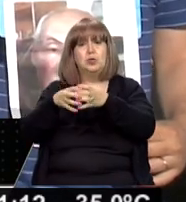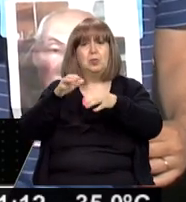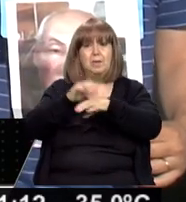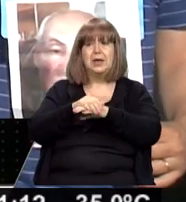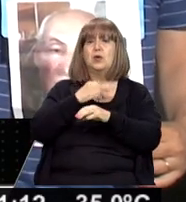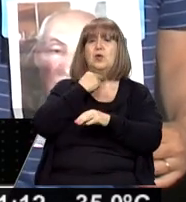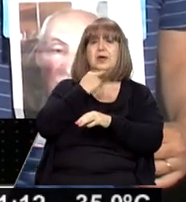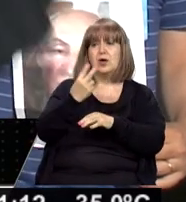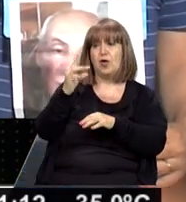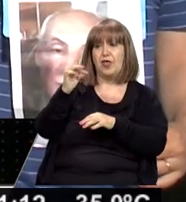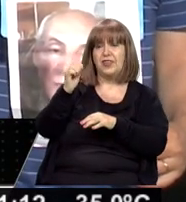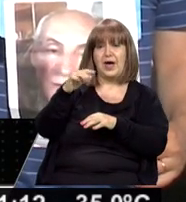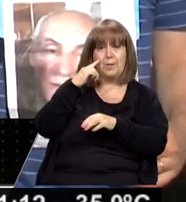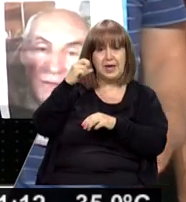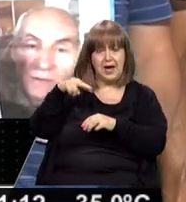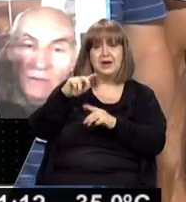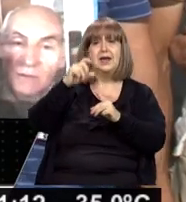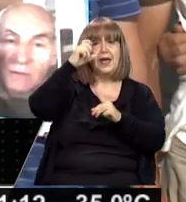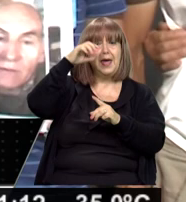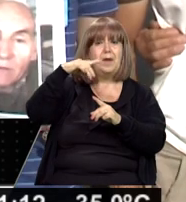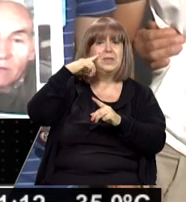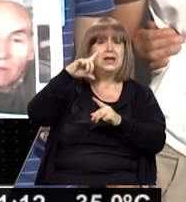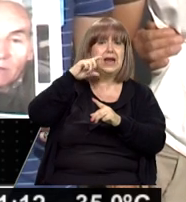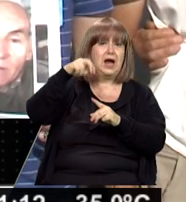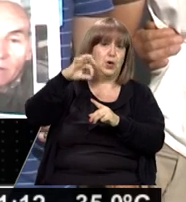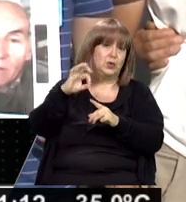hijo ahí, Damián, Emiliano que anda más allá que bueno,